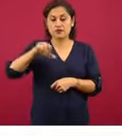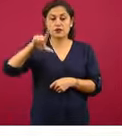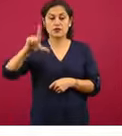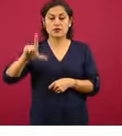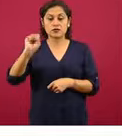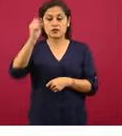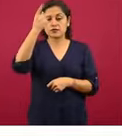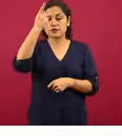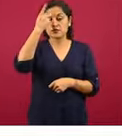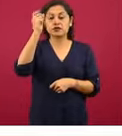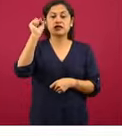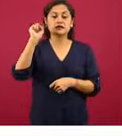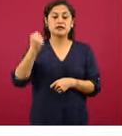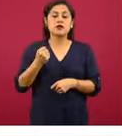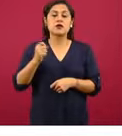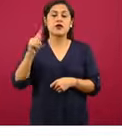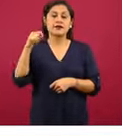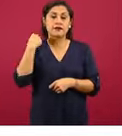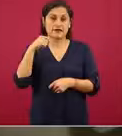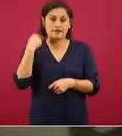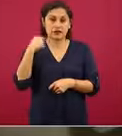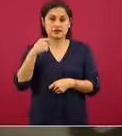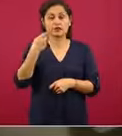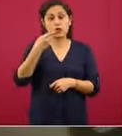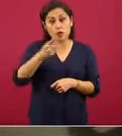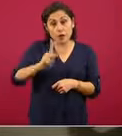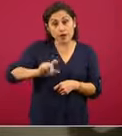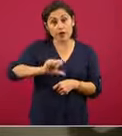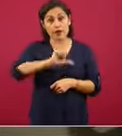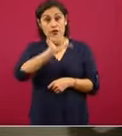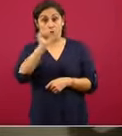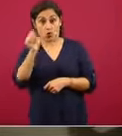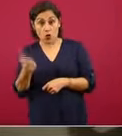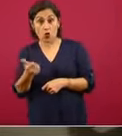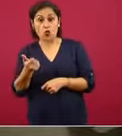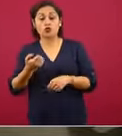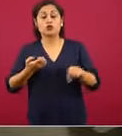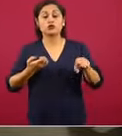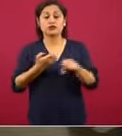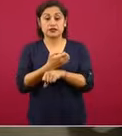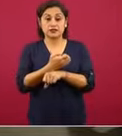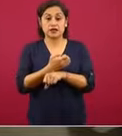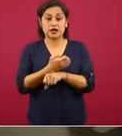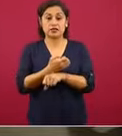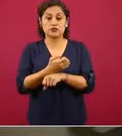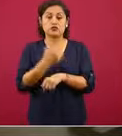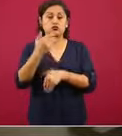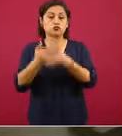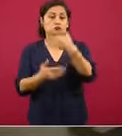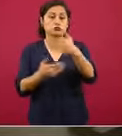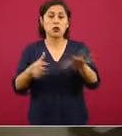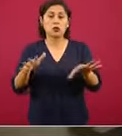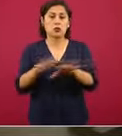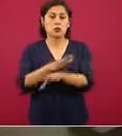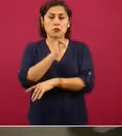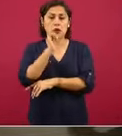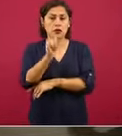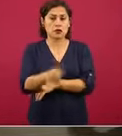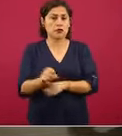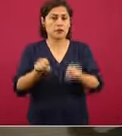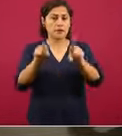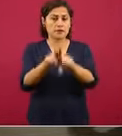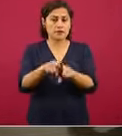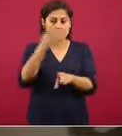Tabasco. Pero tenemos otro grupo de estados en donde esta tendencia se ha mantenido estable, donde no hubo cambio. Baja